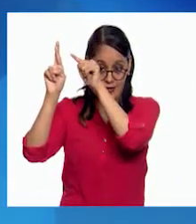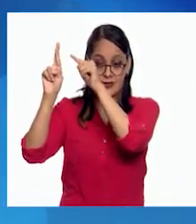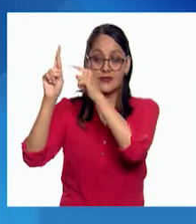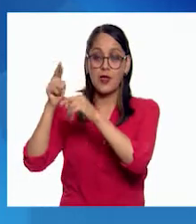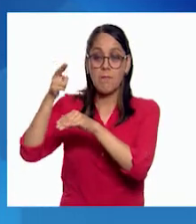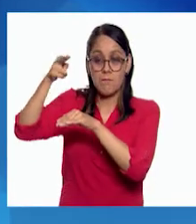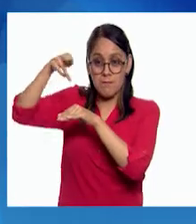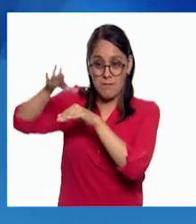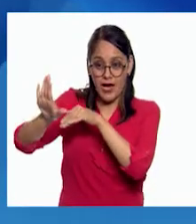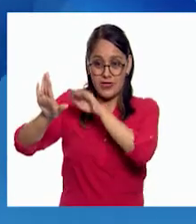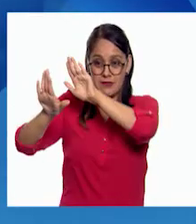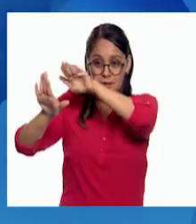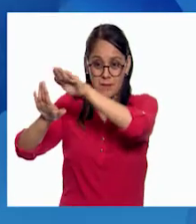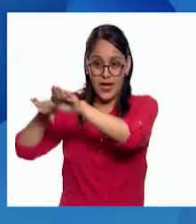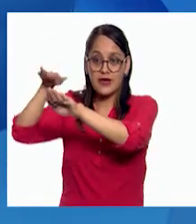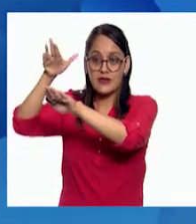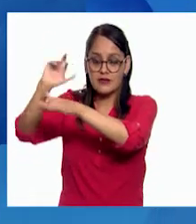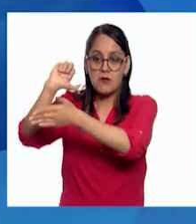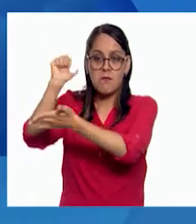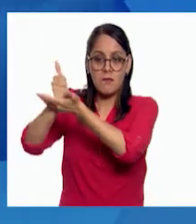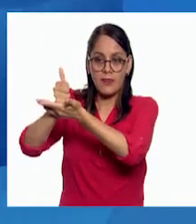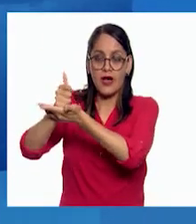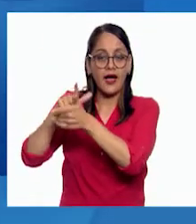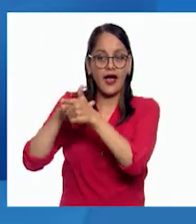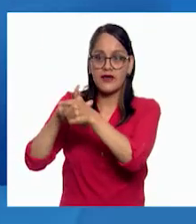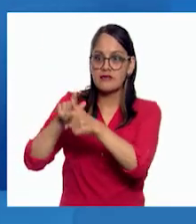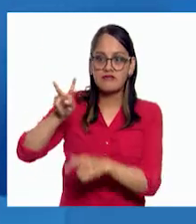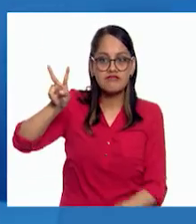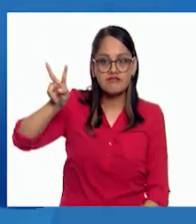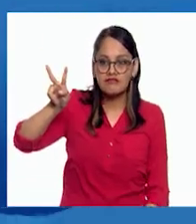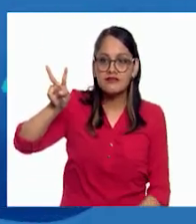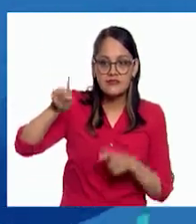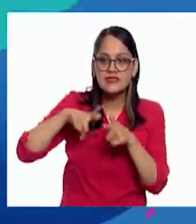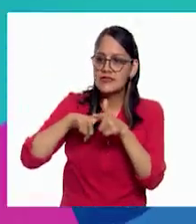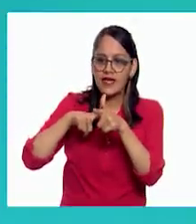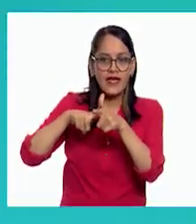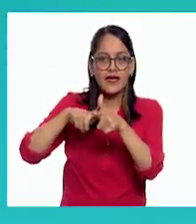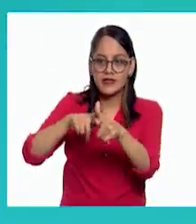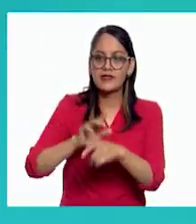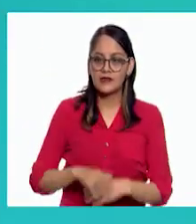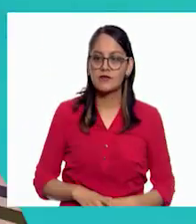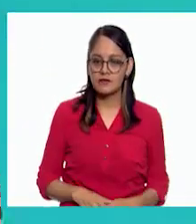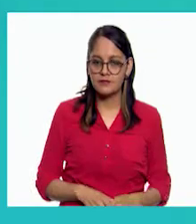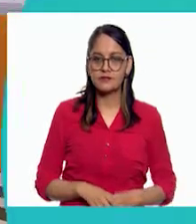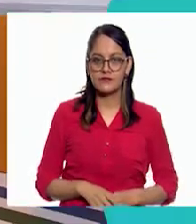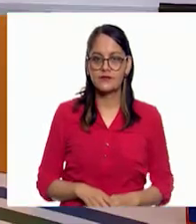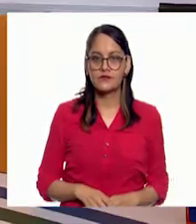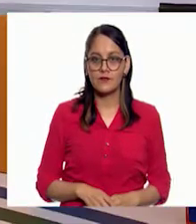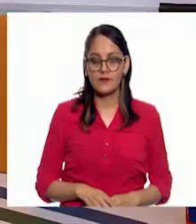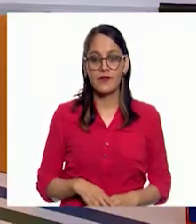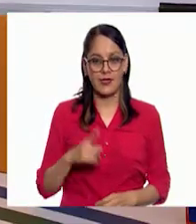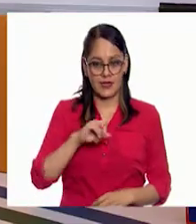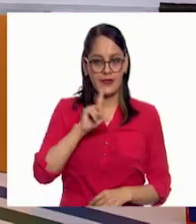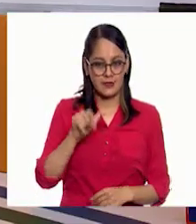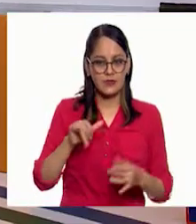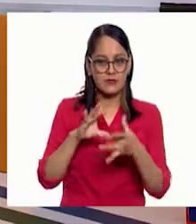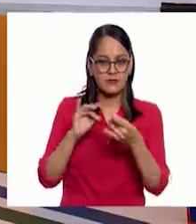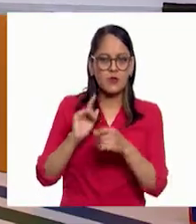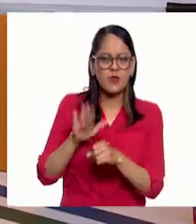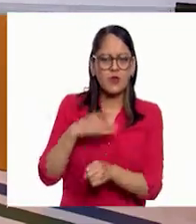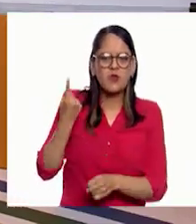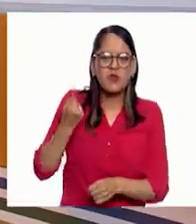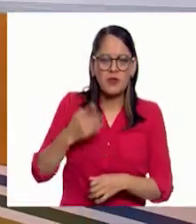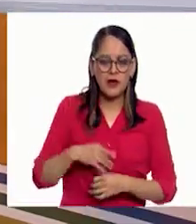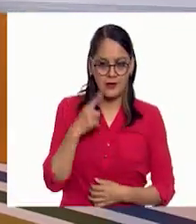astronautas que han ido a la luna han dejado su huella cuando pisan. Esas huellas siguen ahí. Y ahorita vamos a descubrir por qué.